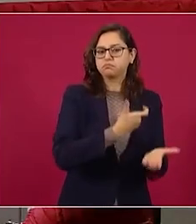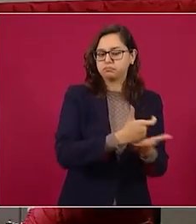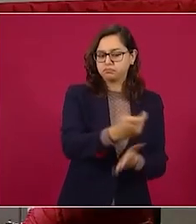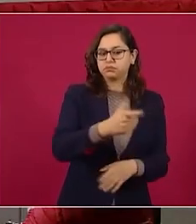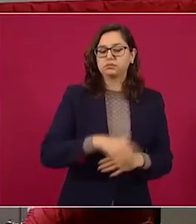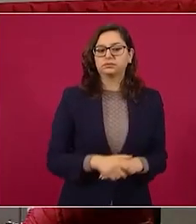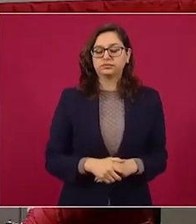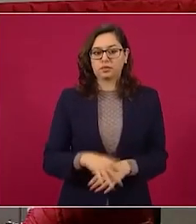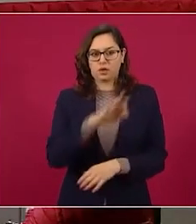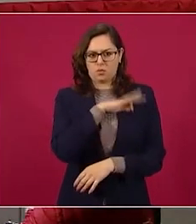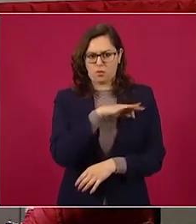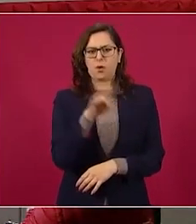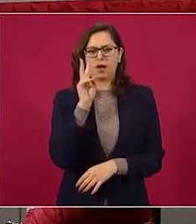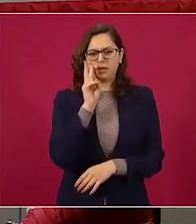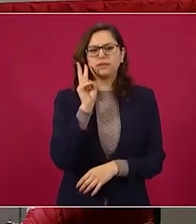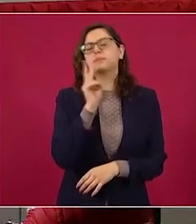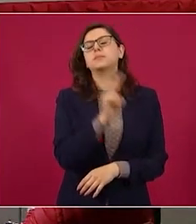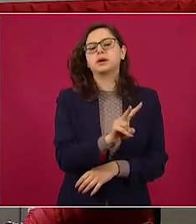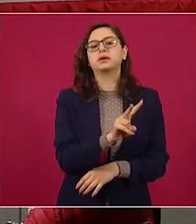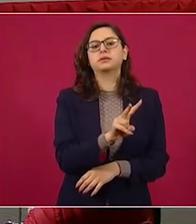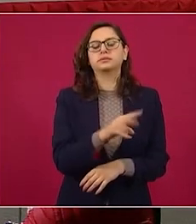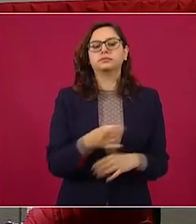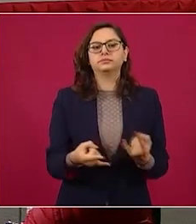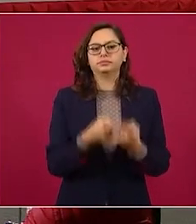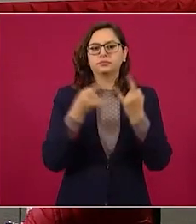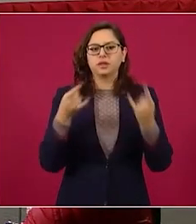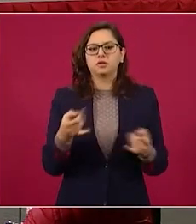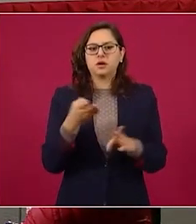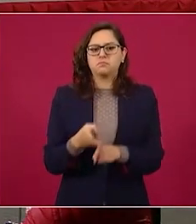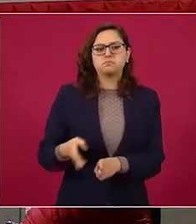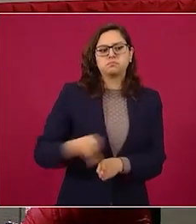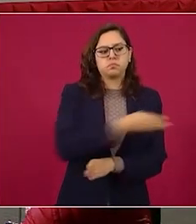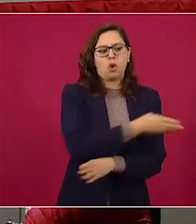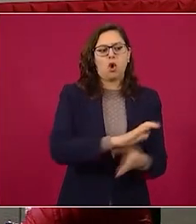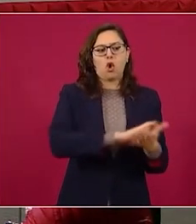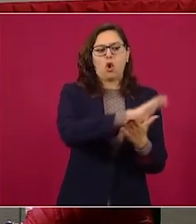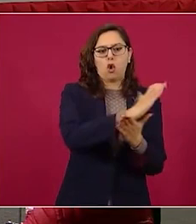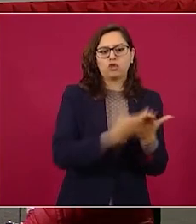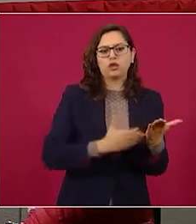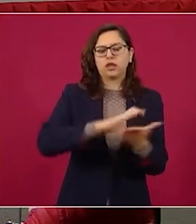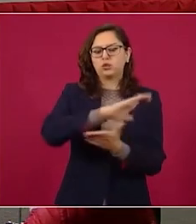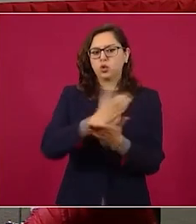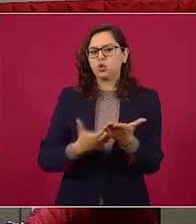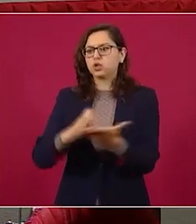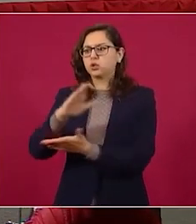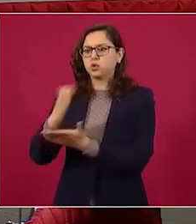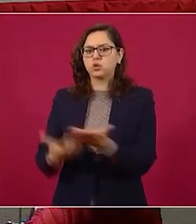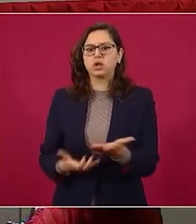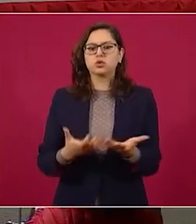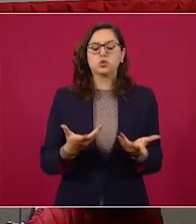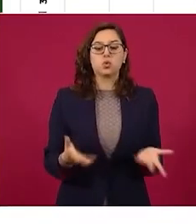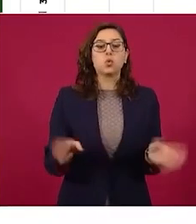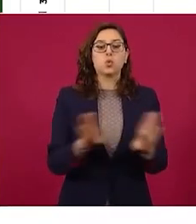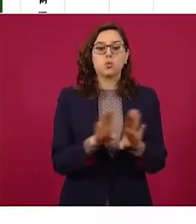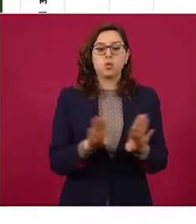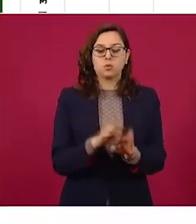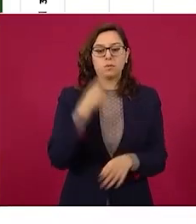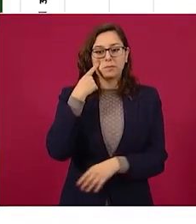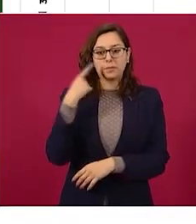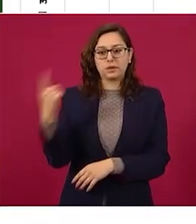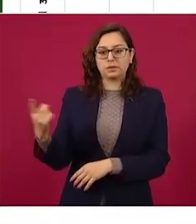aquí están el histórico de contratos de Pemex con Baker Hughes 2008